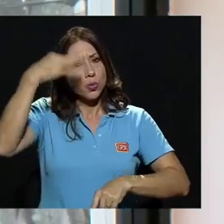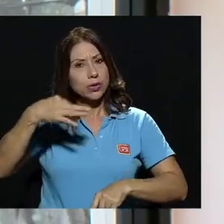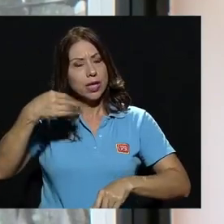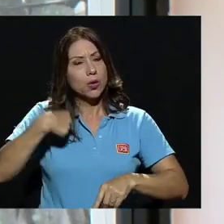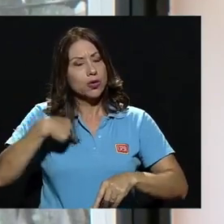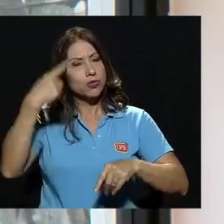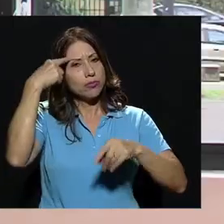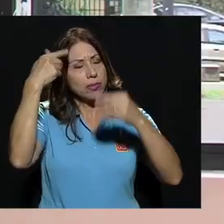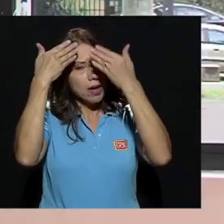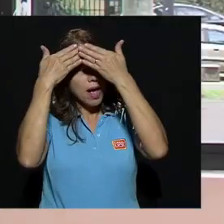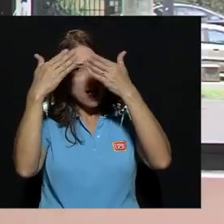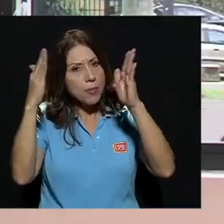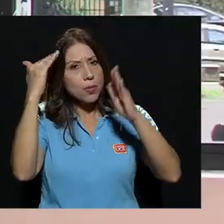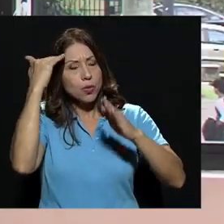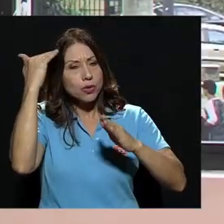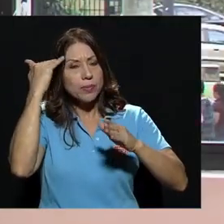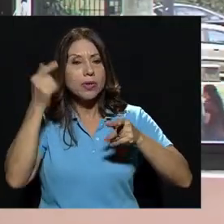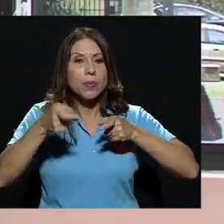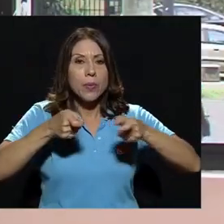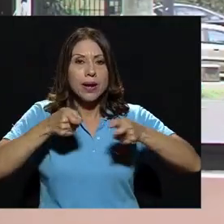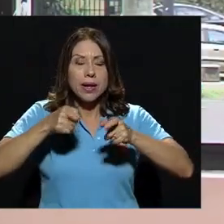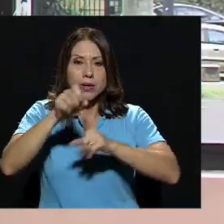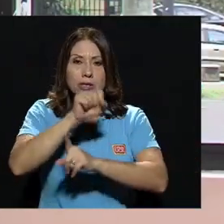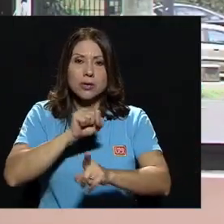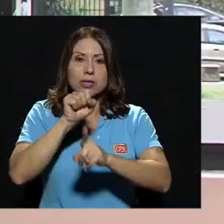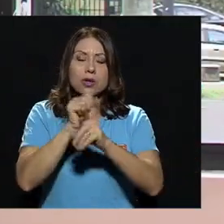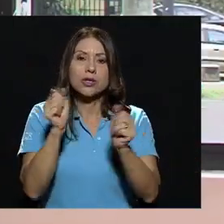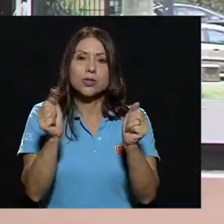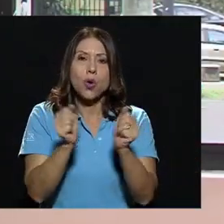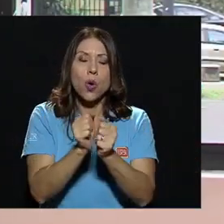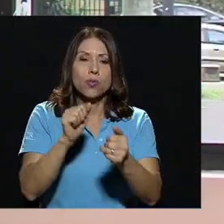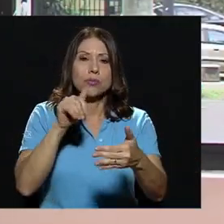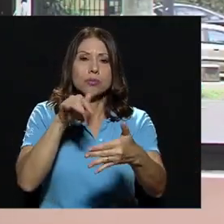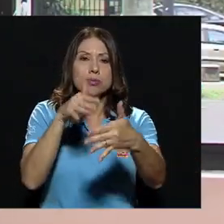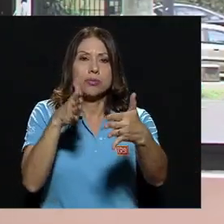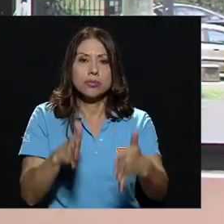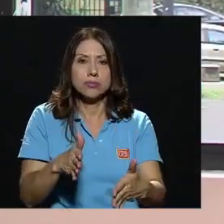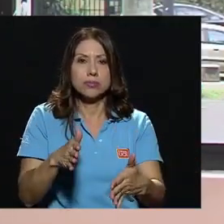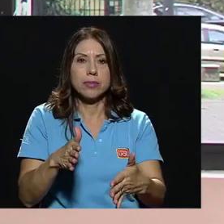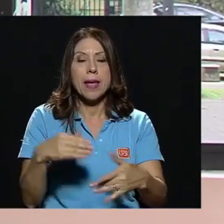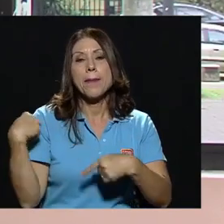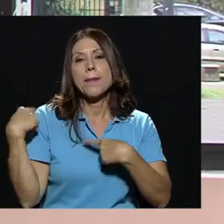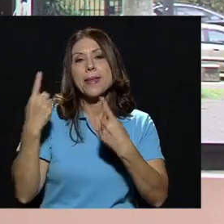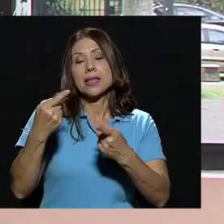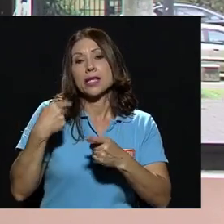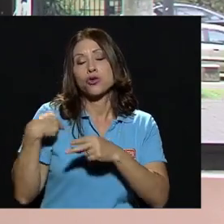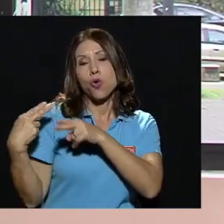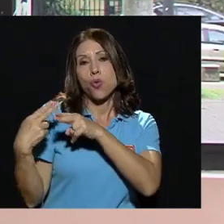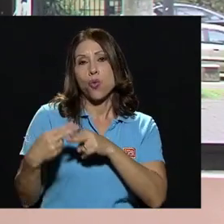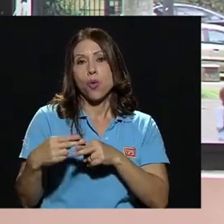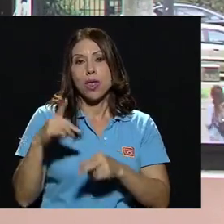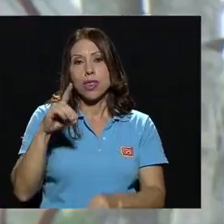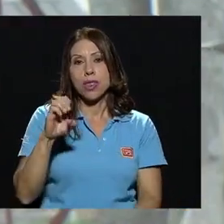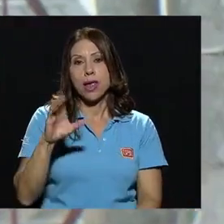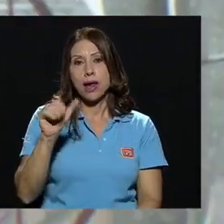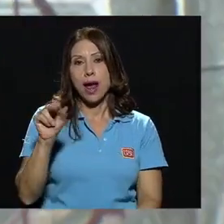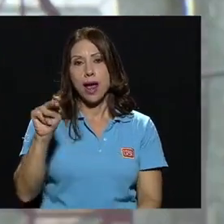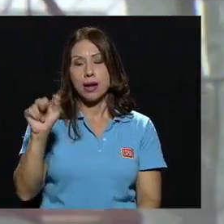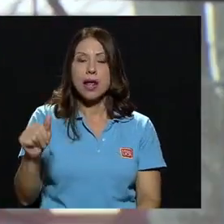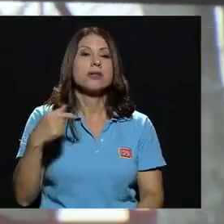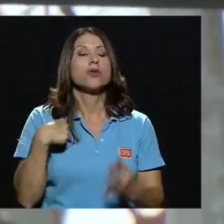conocimiento y manejo de situaciones con la población estudiantil. Mientras fui decana, traté de solventar